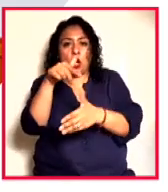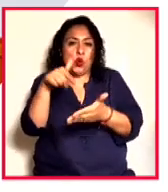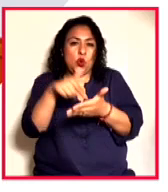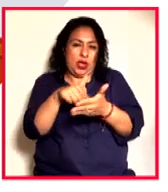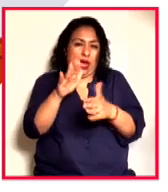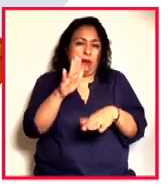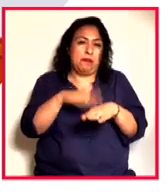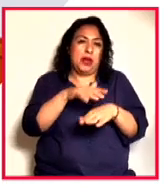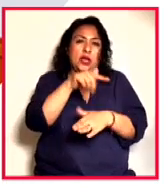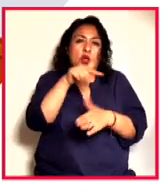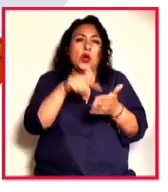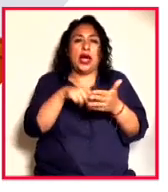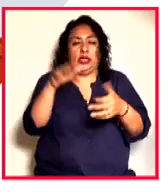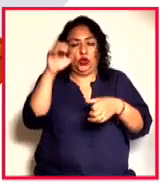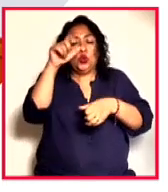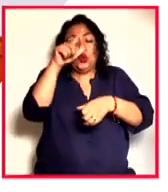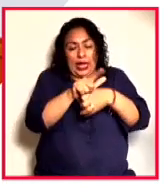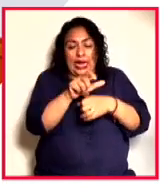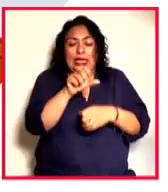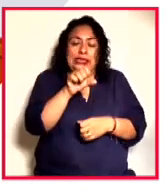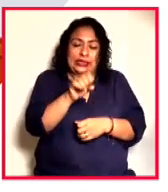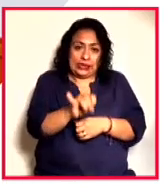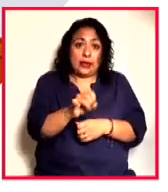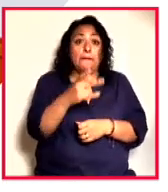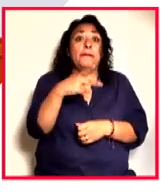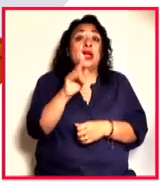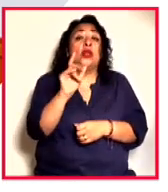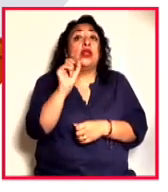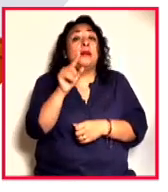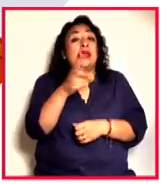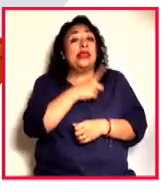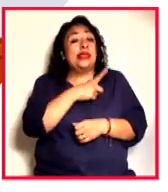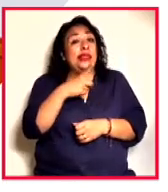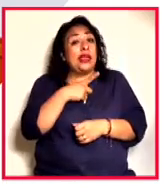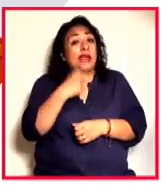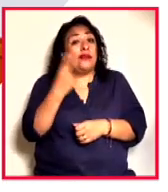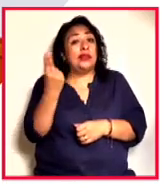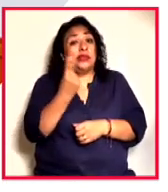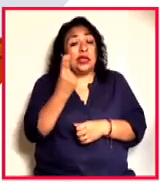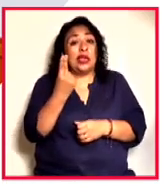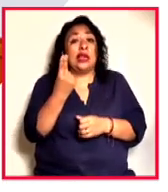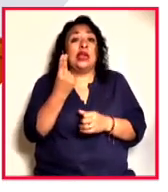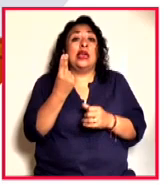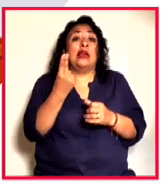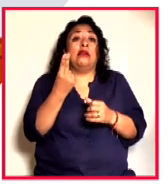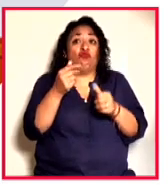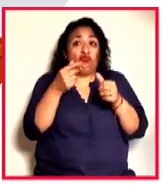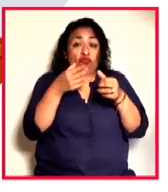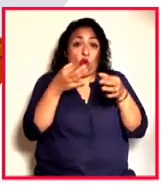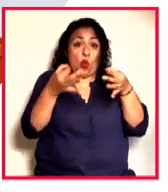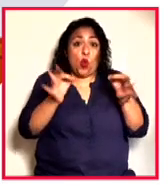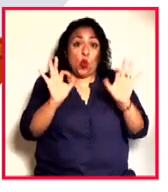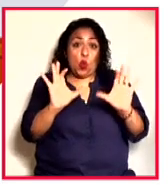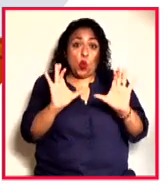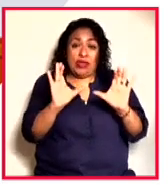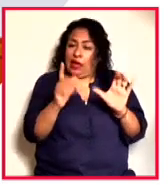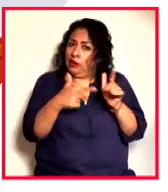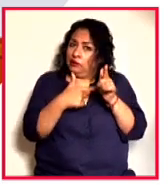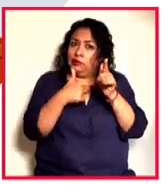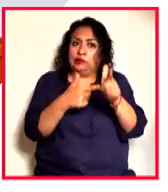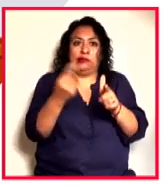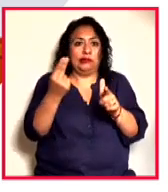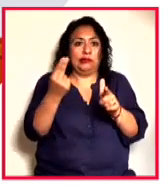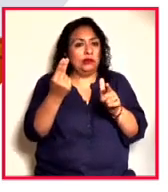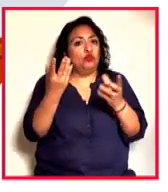particular, a los culturales. No obstante, hay que mantener las alertas porque esto continúa y hay que cuidarnos mucho.